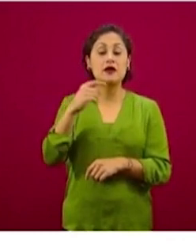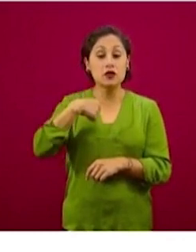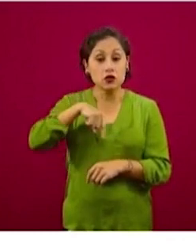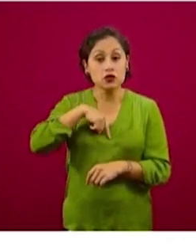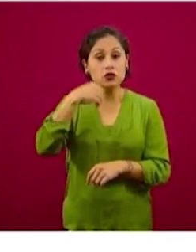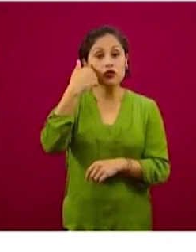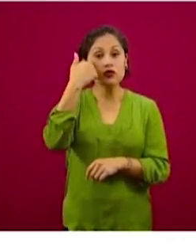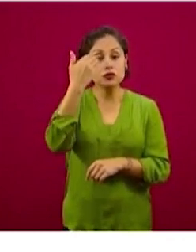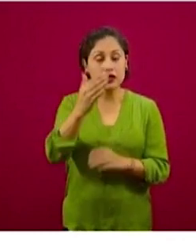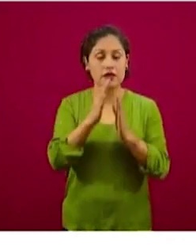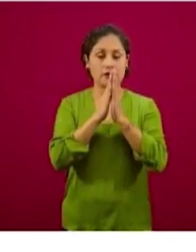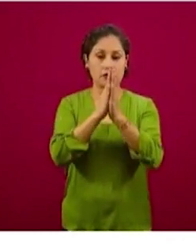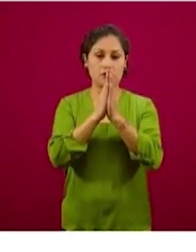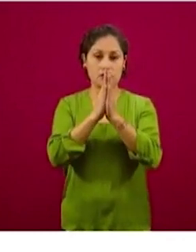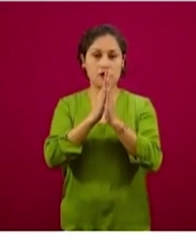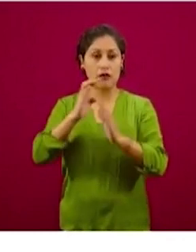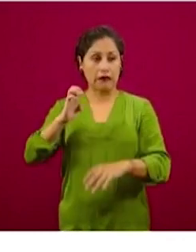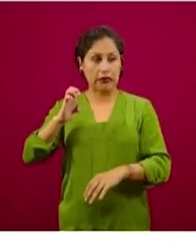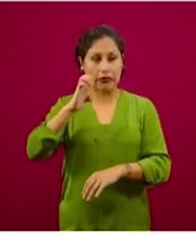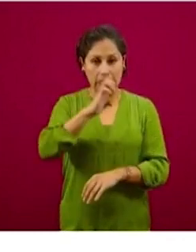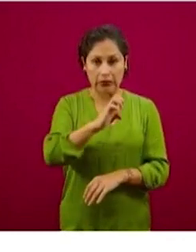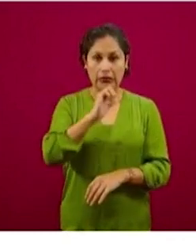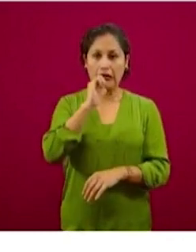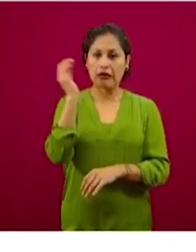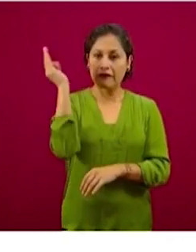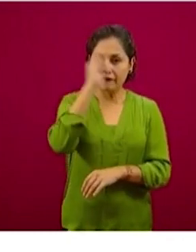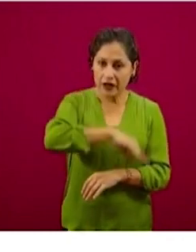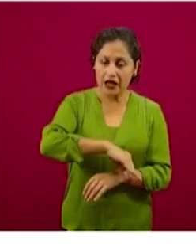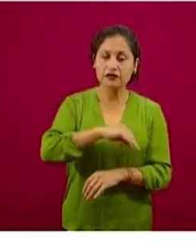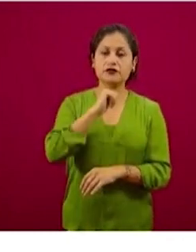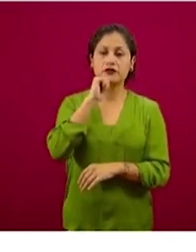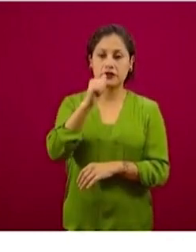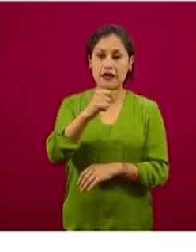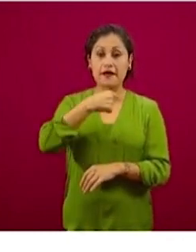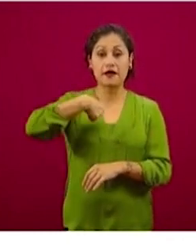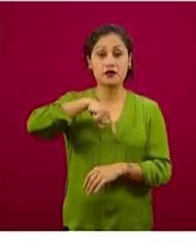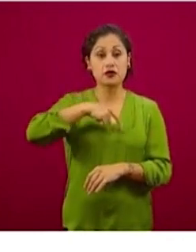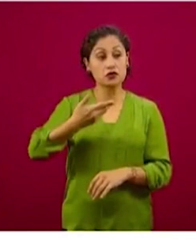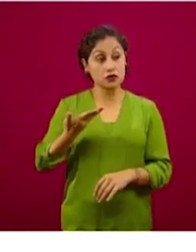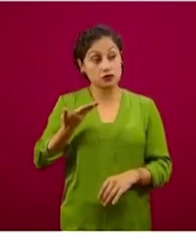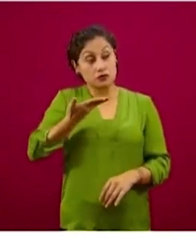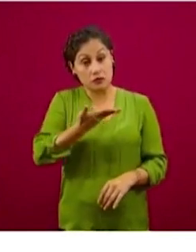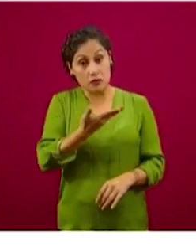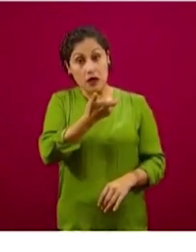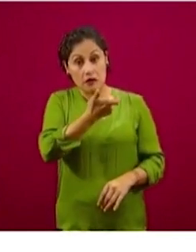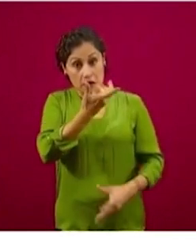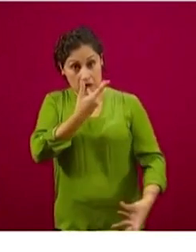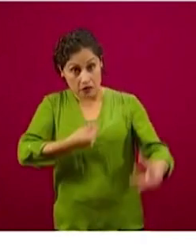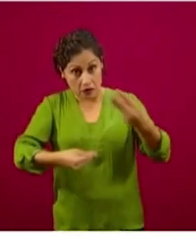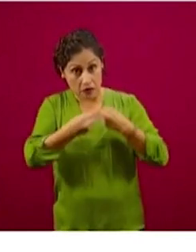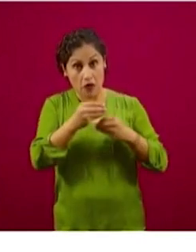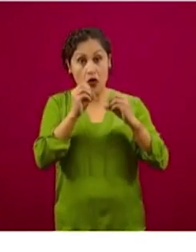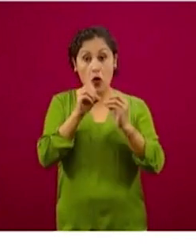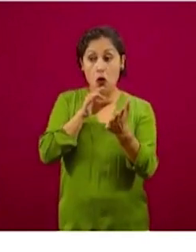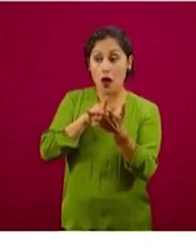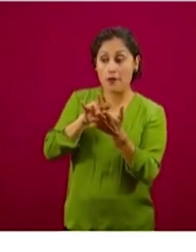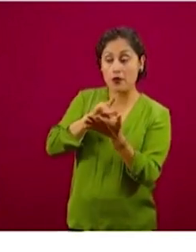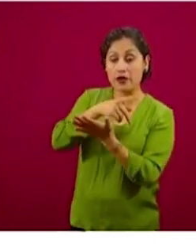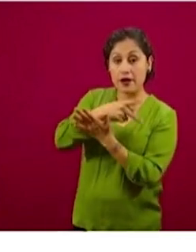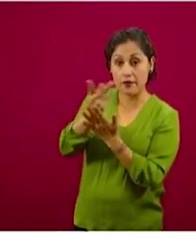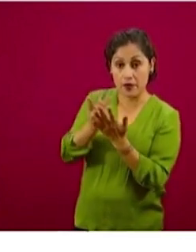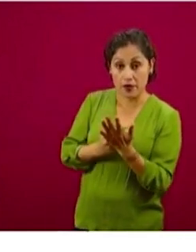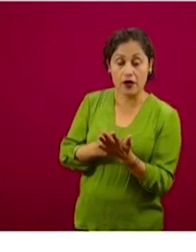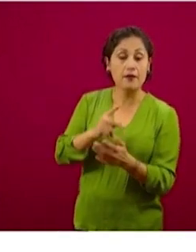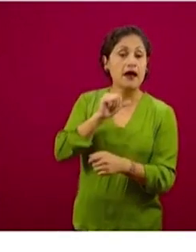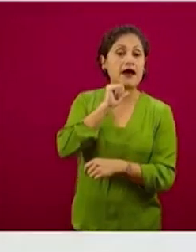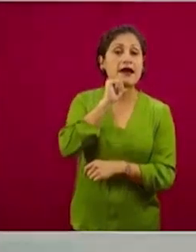pedimos en el gobierno federal ningún tipo de depósito, ningún adelanto para ningún programa social, ni para